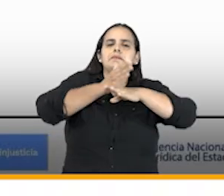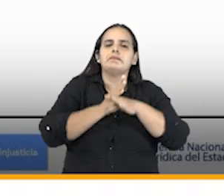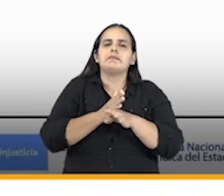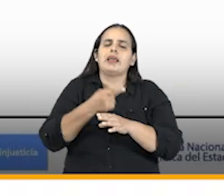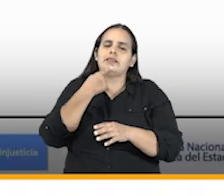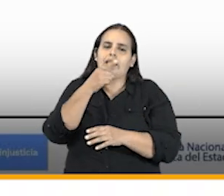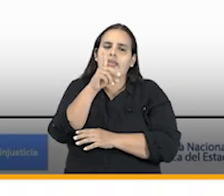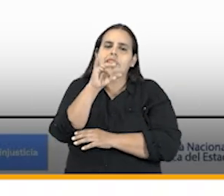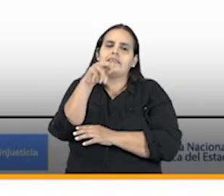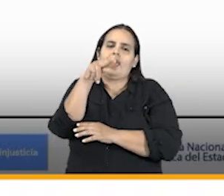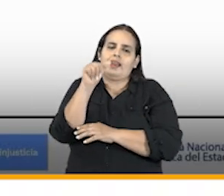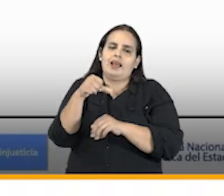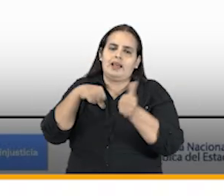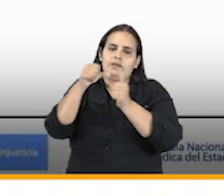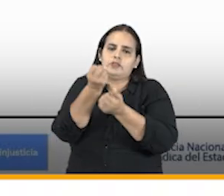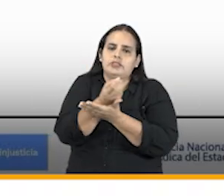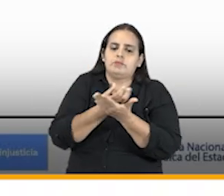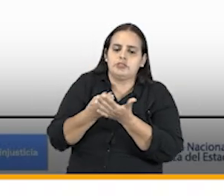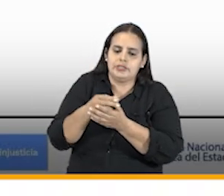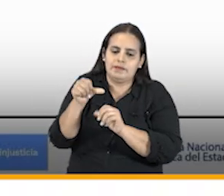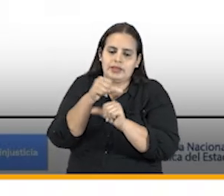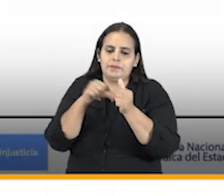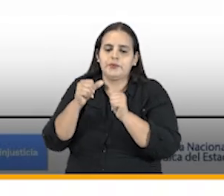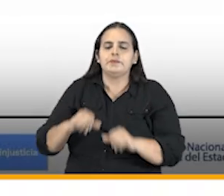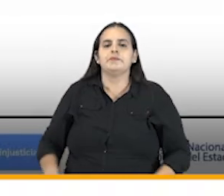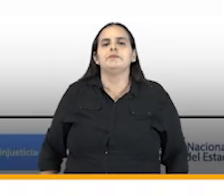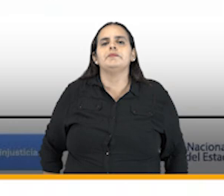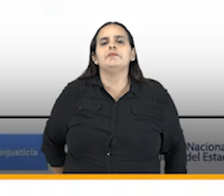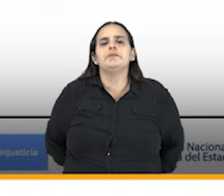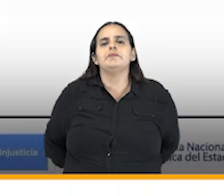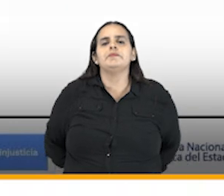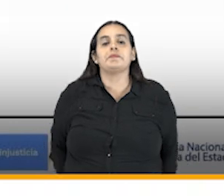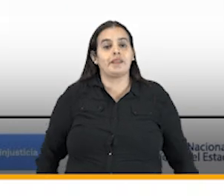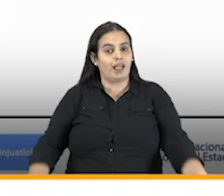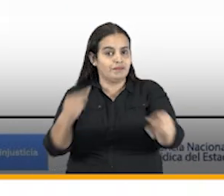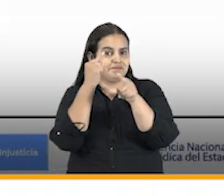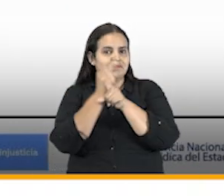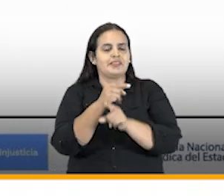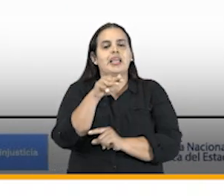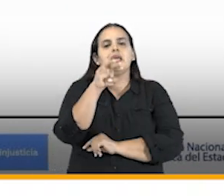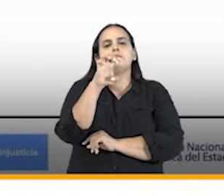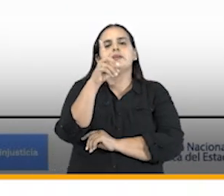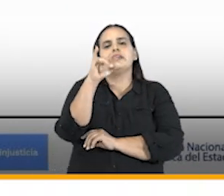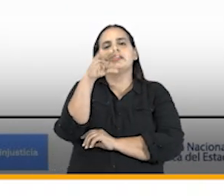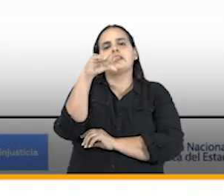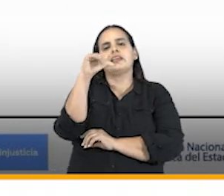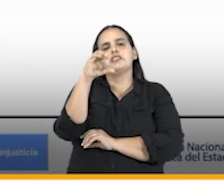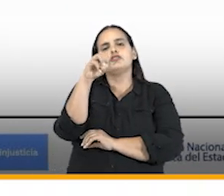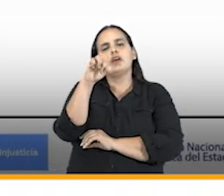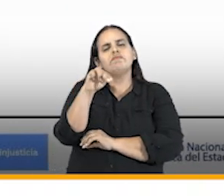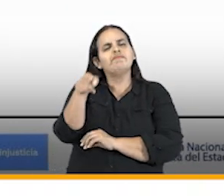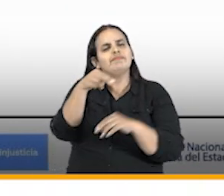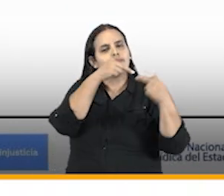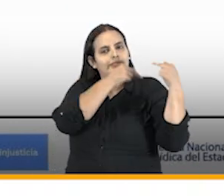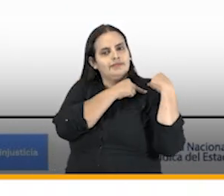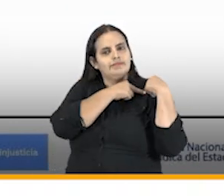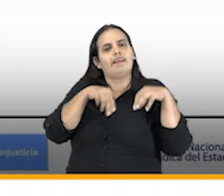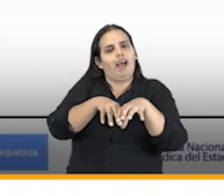Diana por favor pasamos a la siguiente diapositiva y luego nos devolvemos correcto la mediación que es una de las funciones